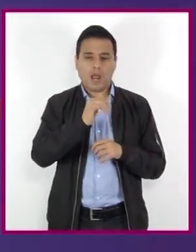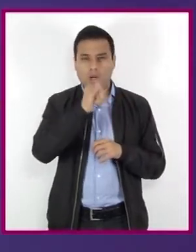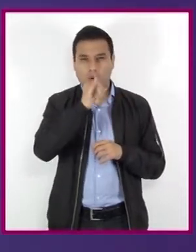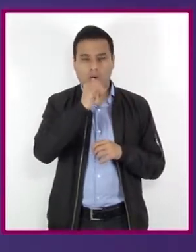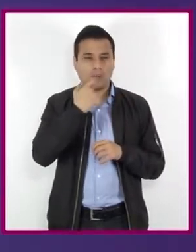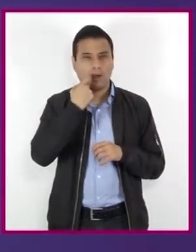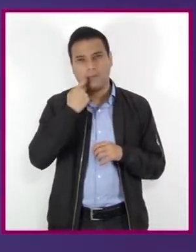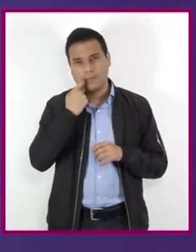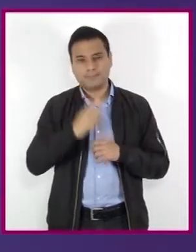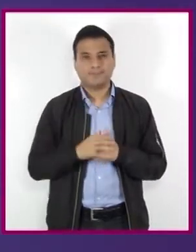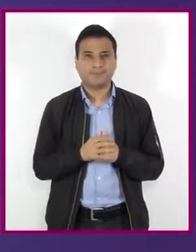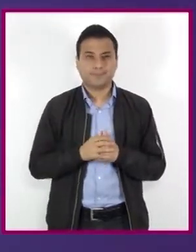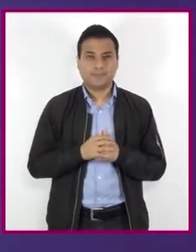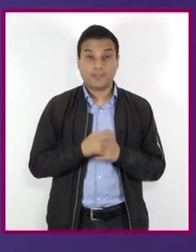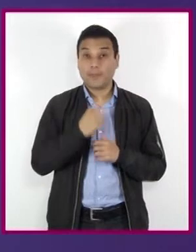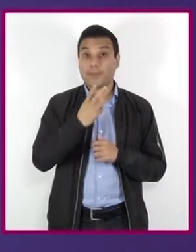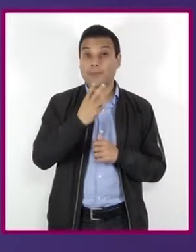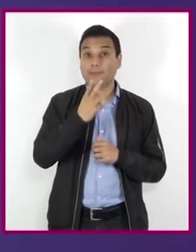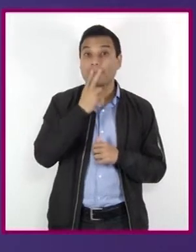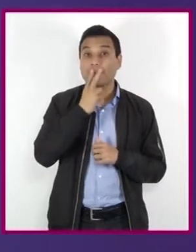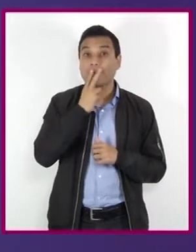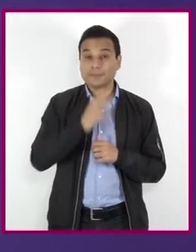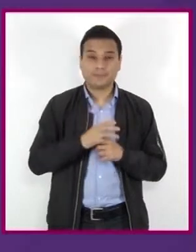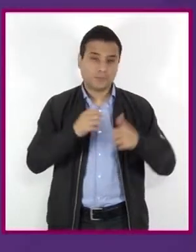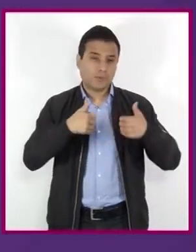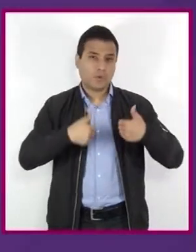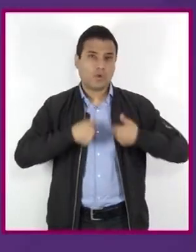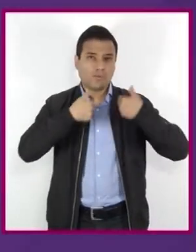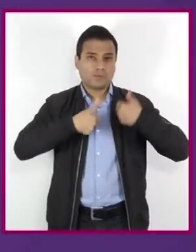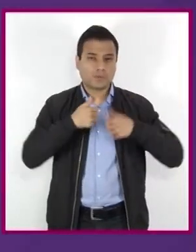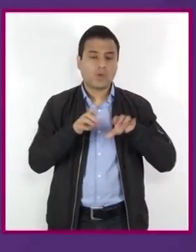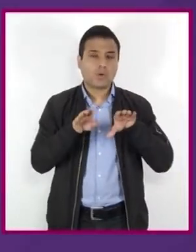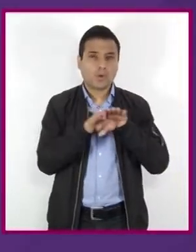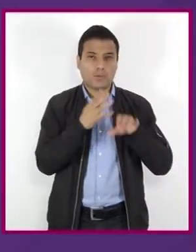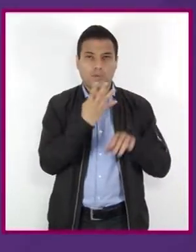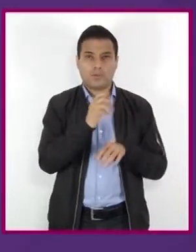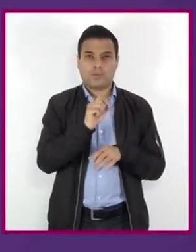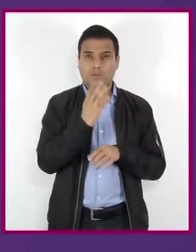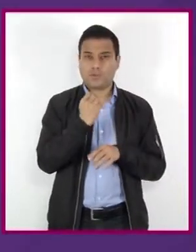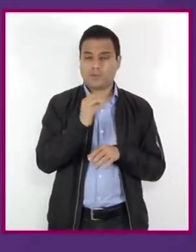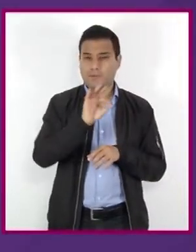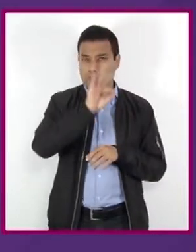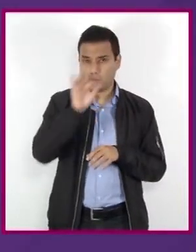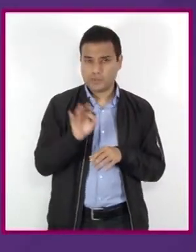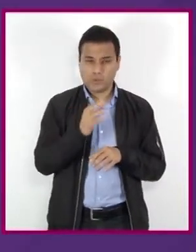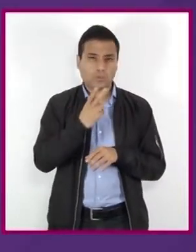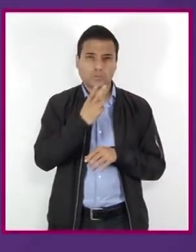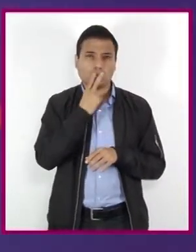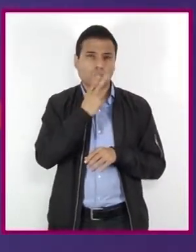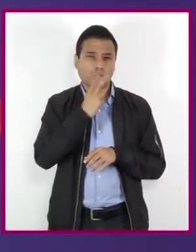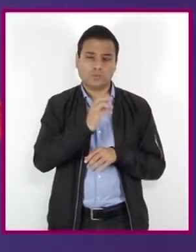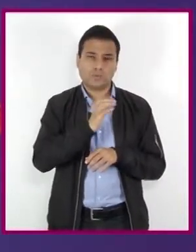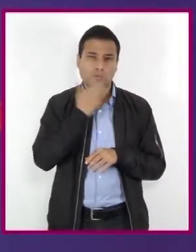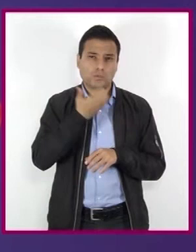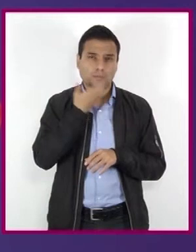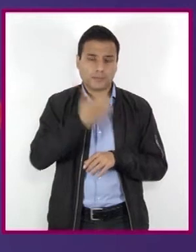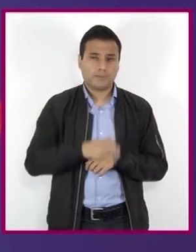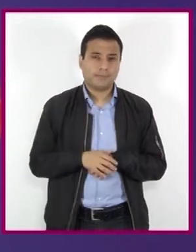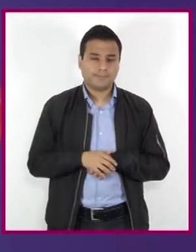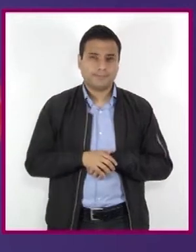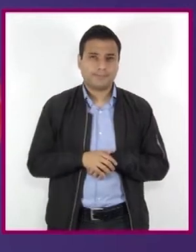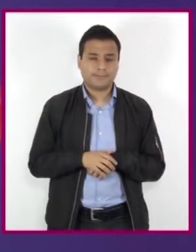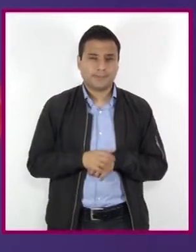En el caso del tabaco, en la población adolescente, 4.9% son fumadores activos. Esto